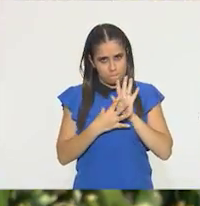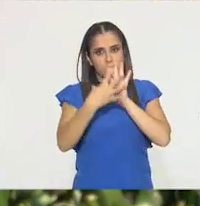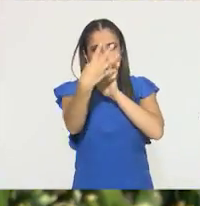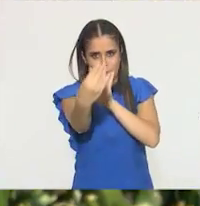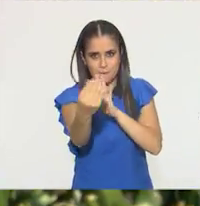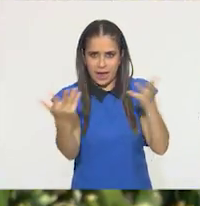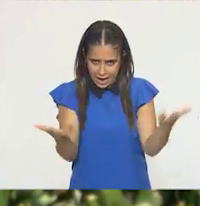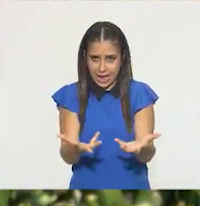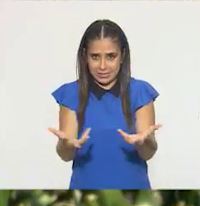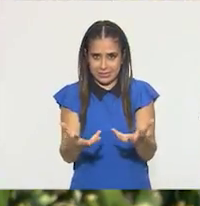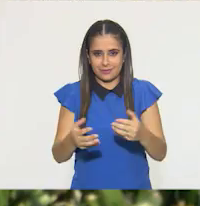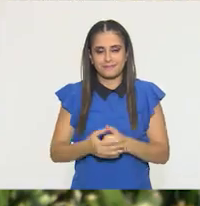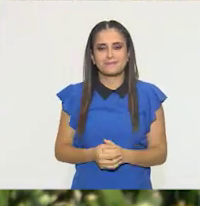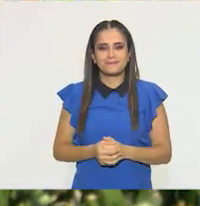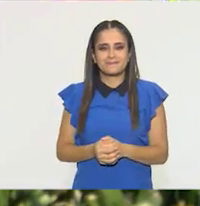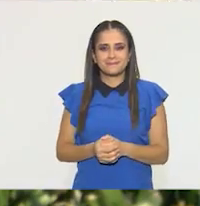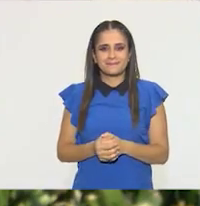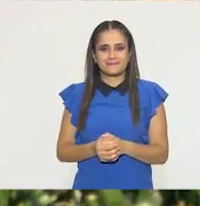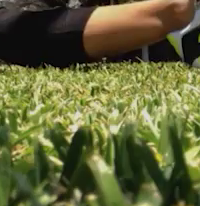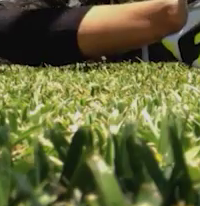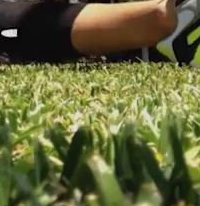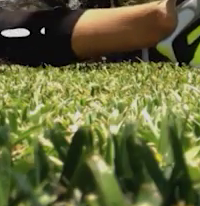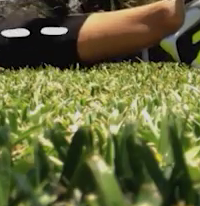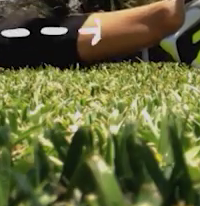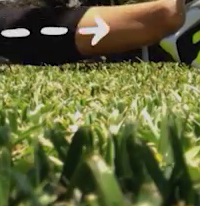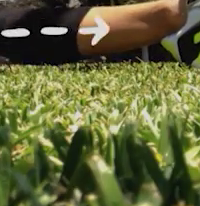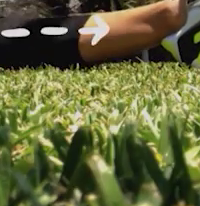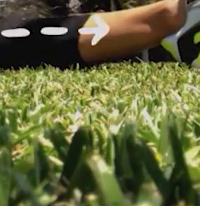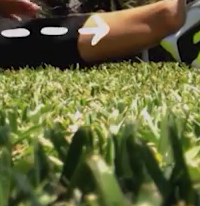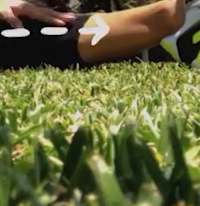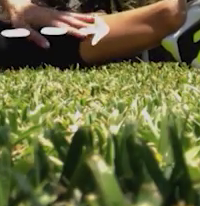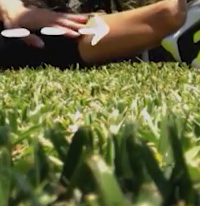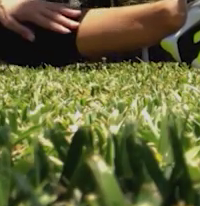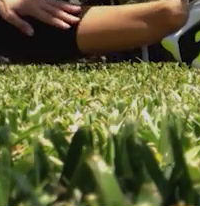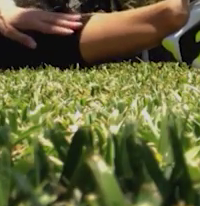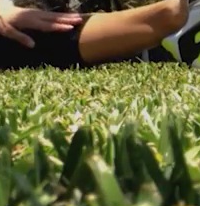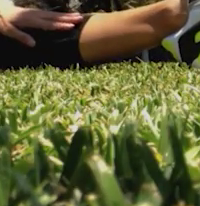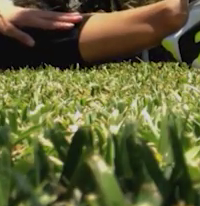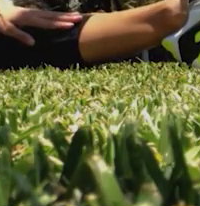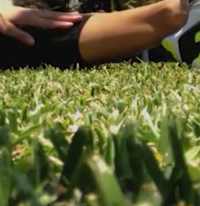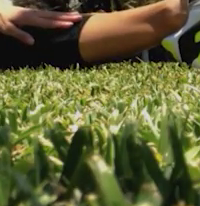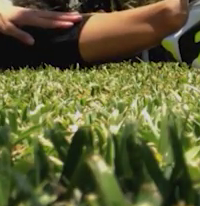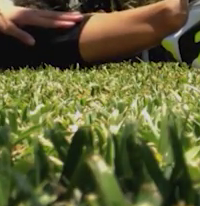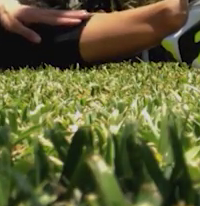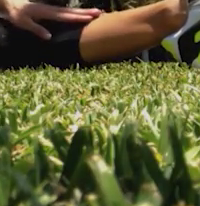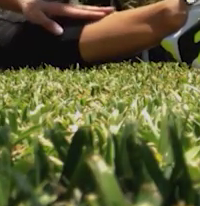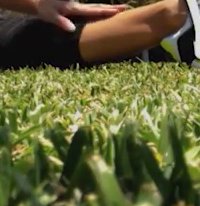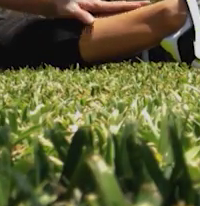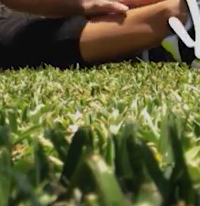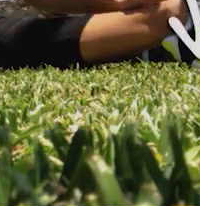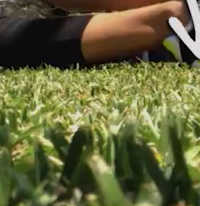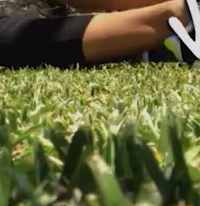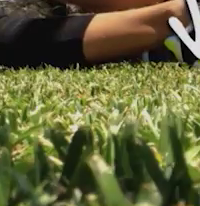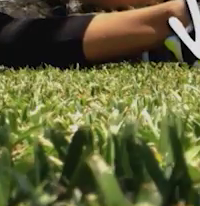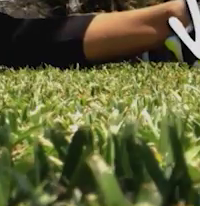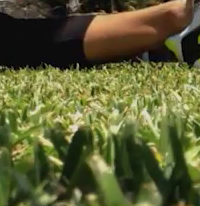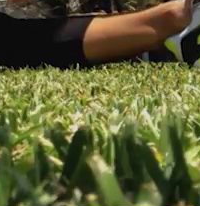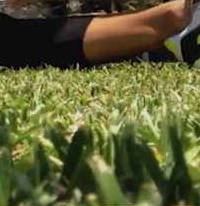empezar. Vamos a estirar las piernas, un poco abiertas. Y vamos a ir primero hacia un lado.